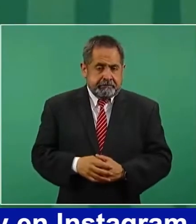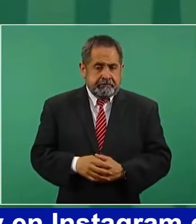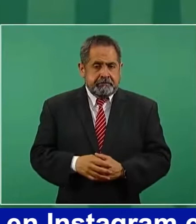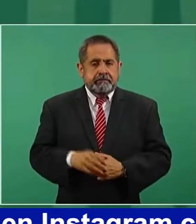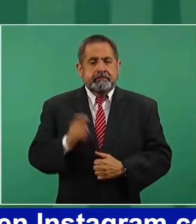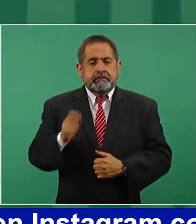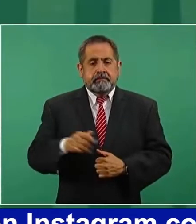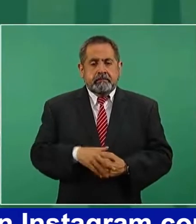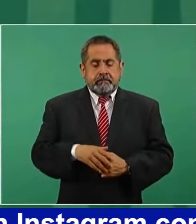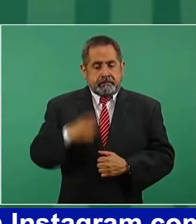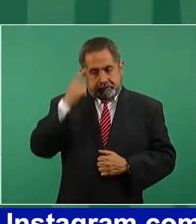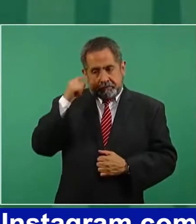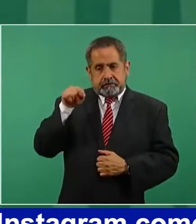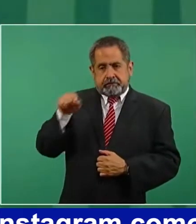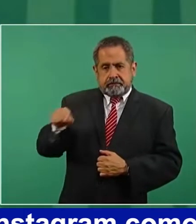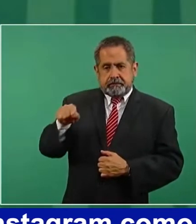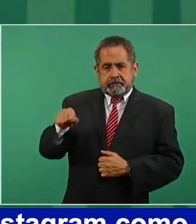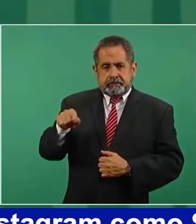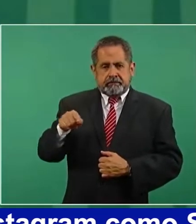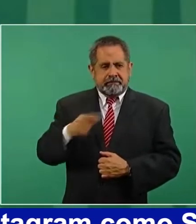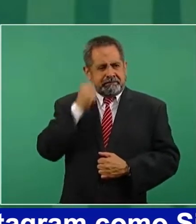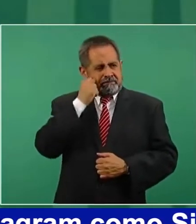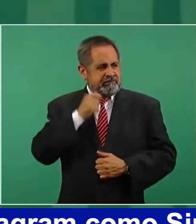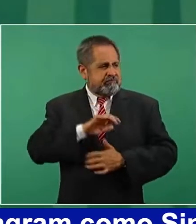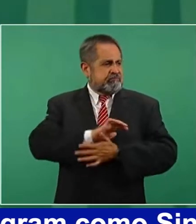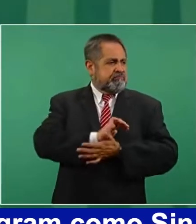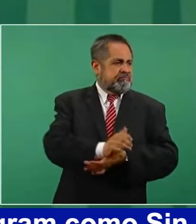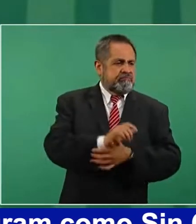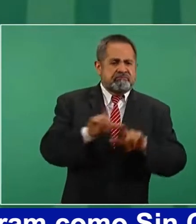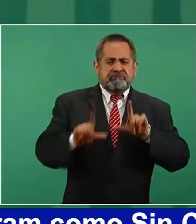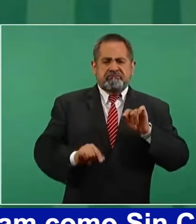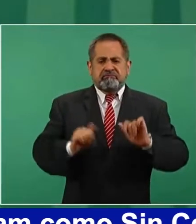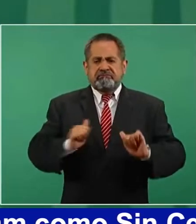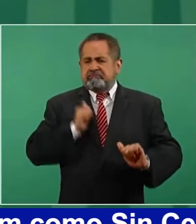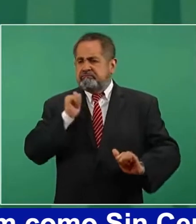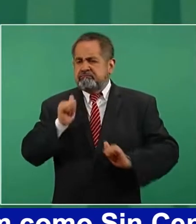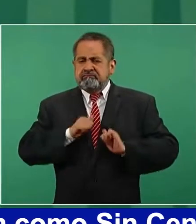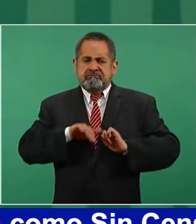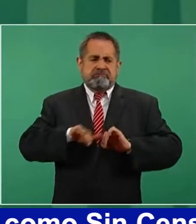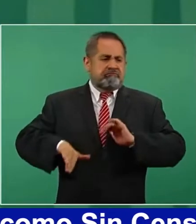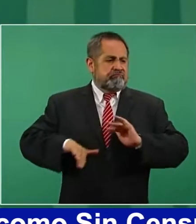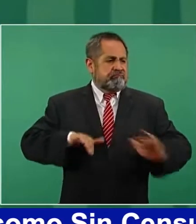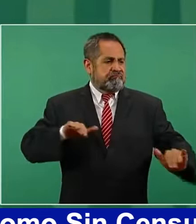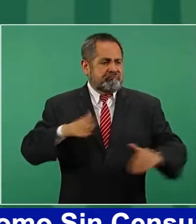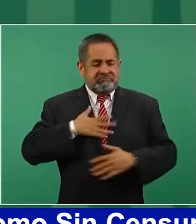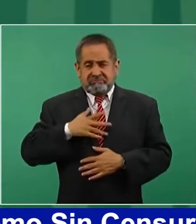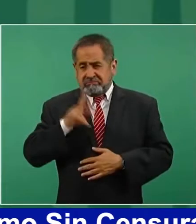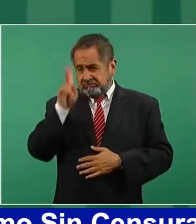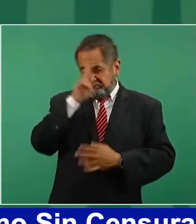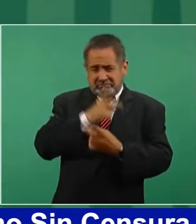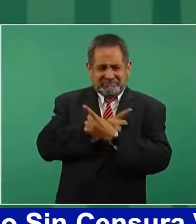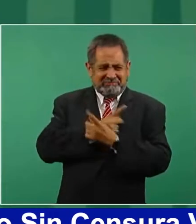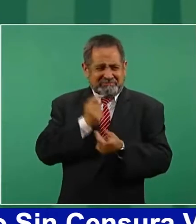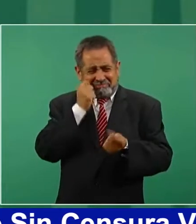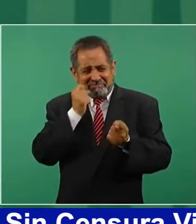donde imperaba el triunfar a toda costa, sin escrúpulos morales,